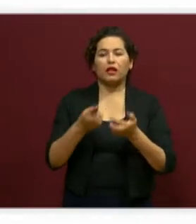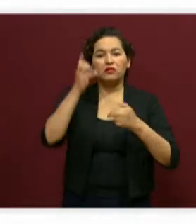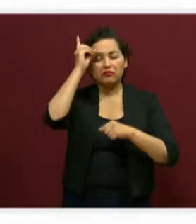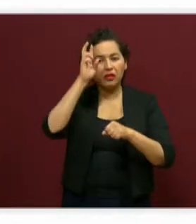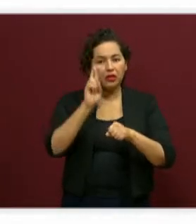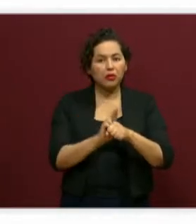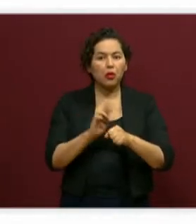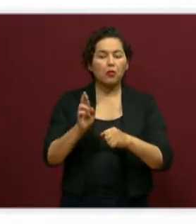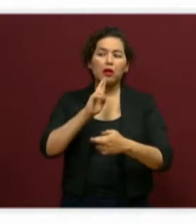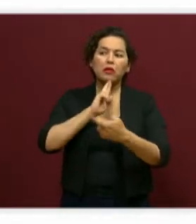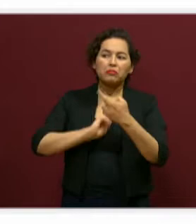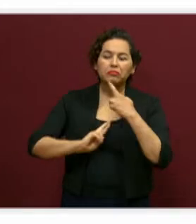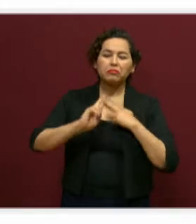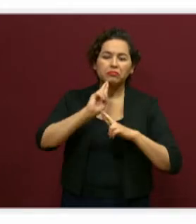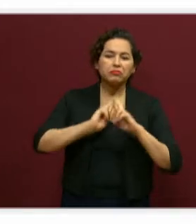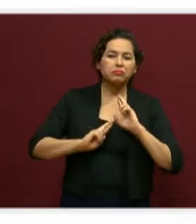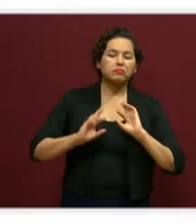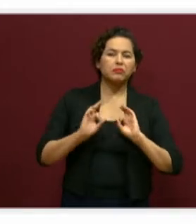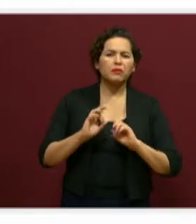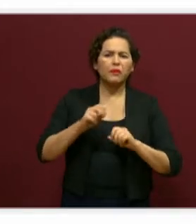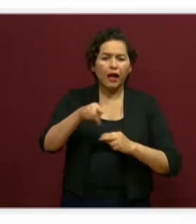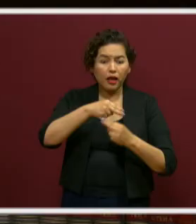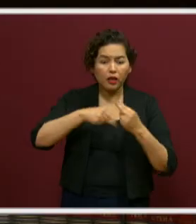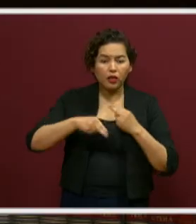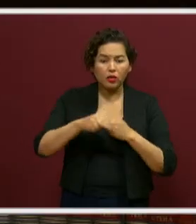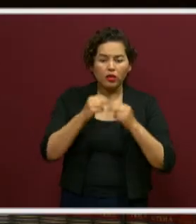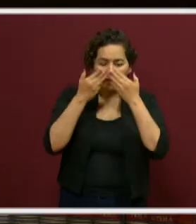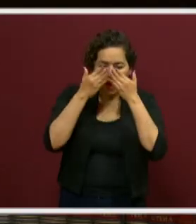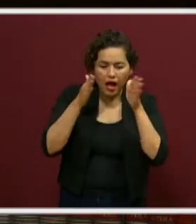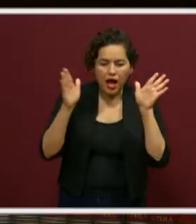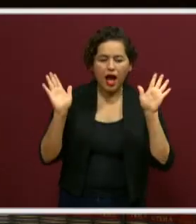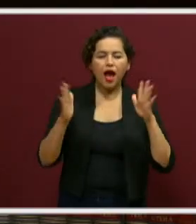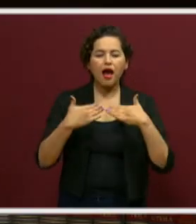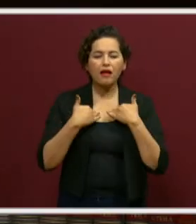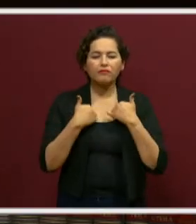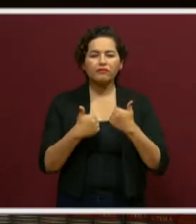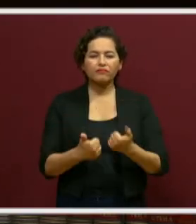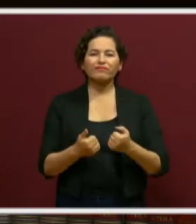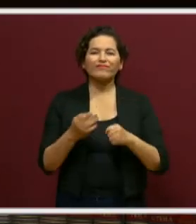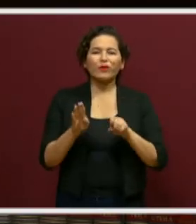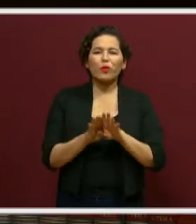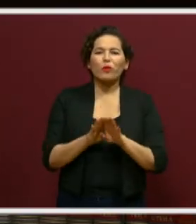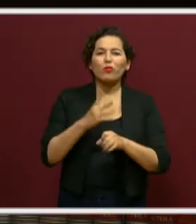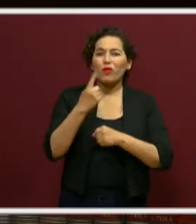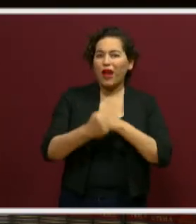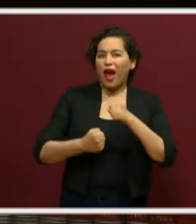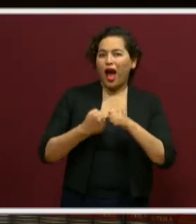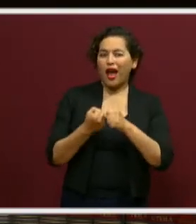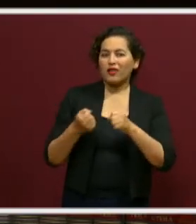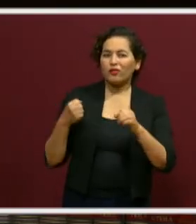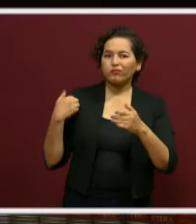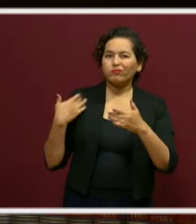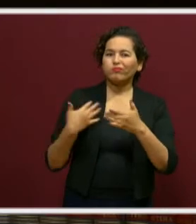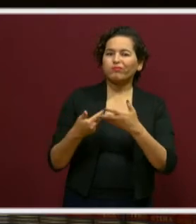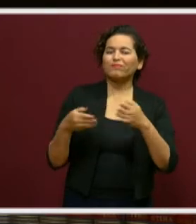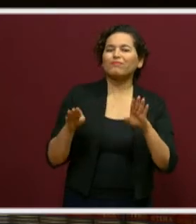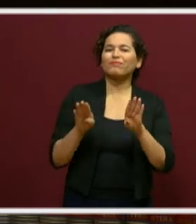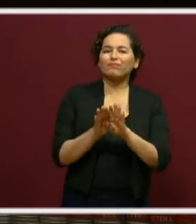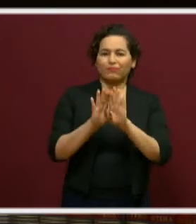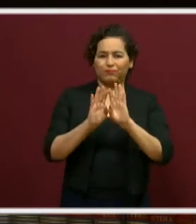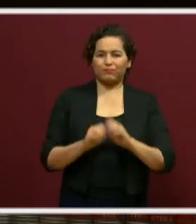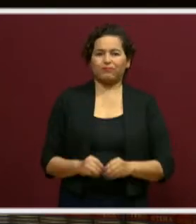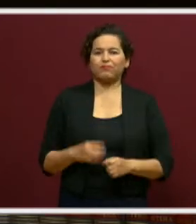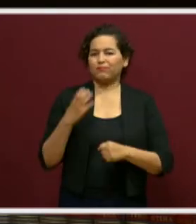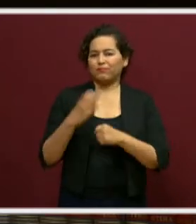preguntas porque nos permite tener un panorama general de cómo cerramos el ciclo escolar. De igual forma, también